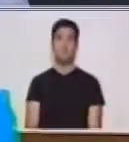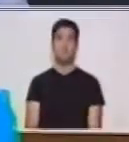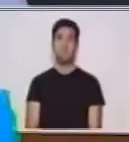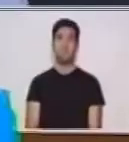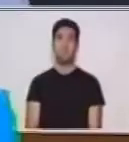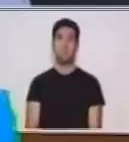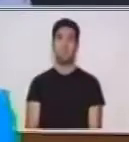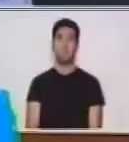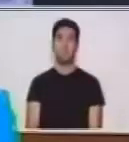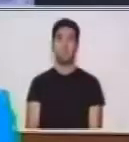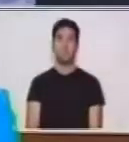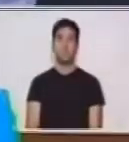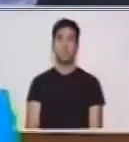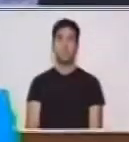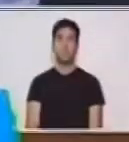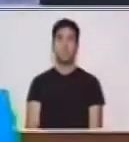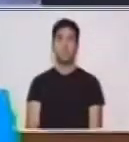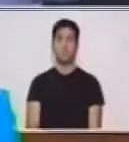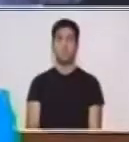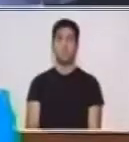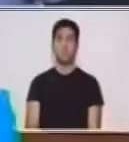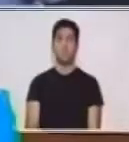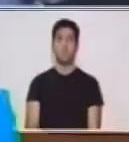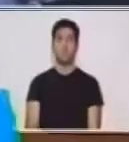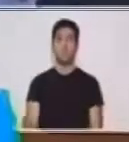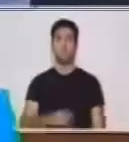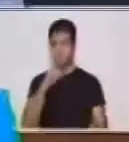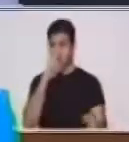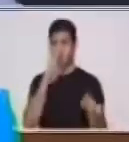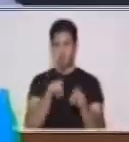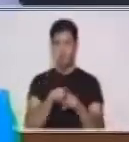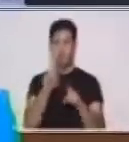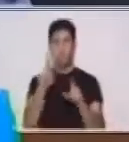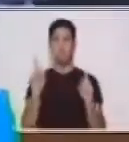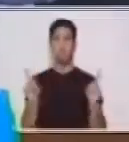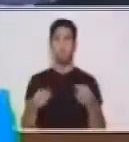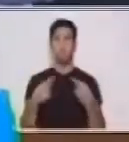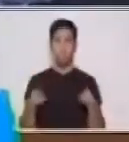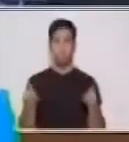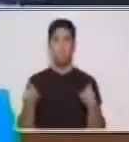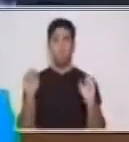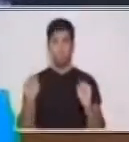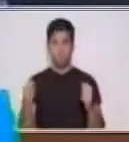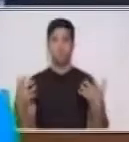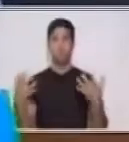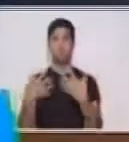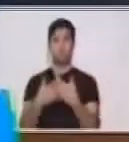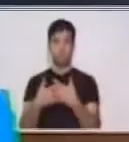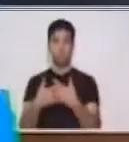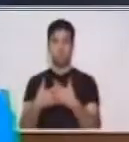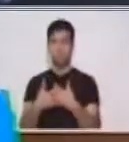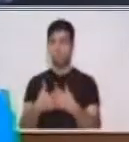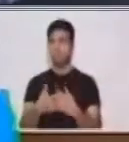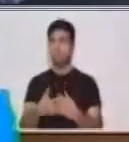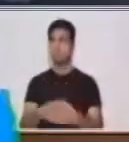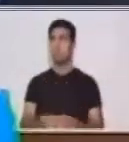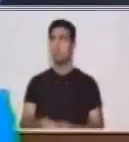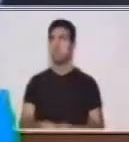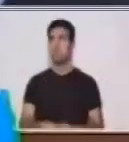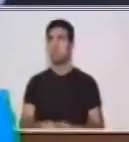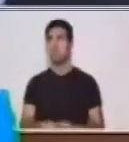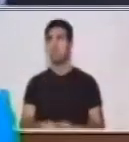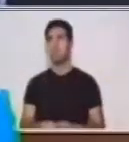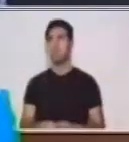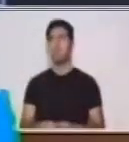Inclusive, podemos enlazar un poco lo que es la música en este contenido, ya que si le preguntamos a nuestra mamá,